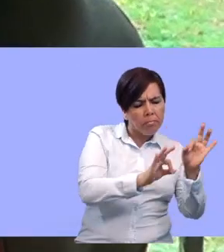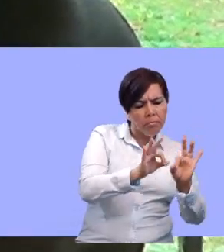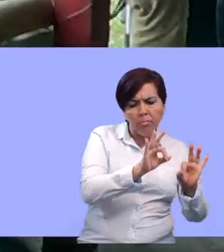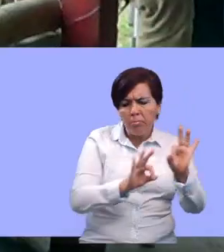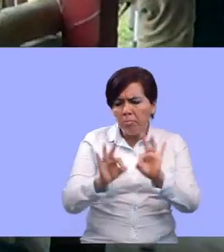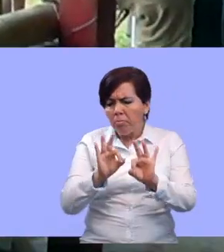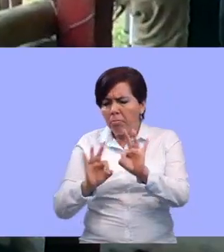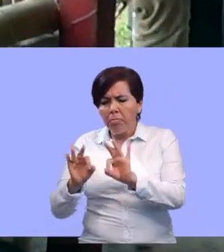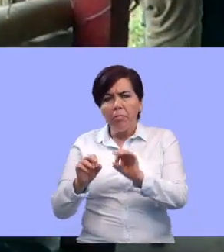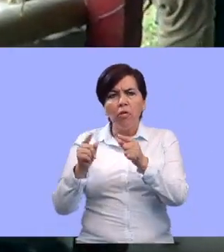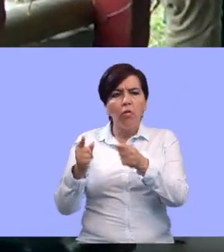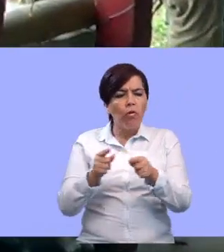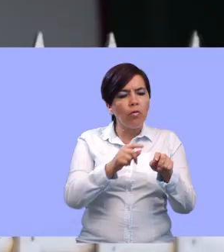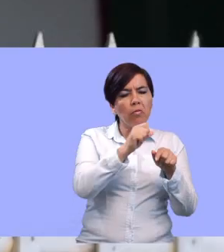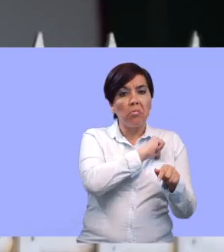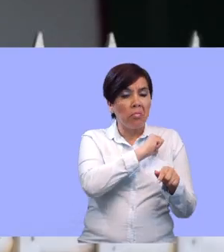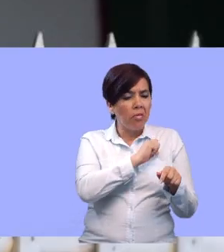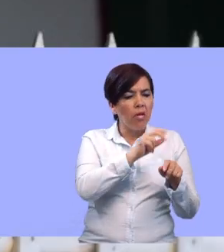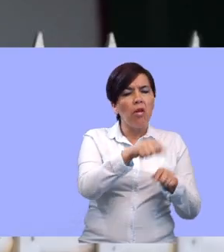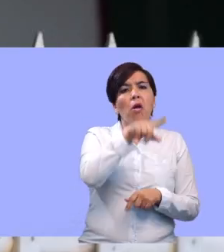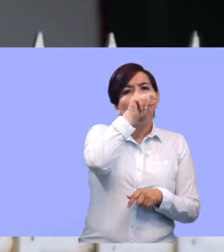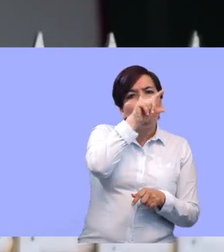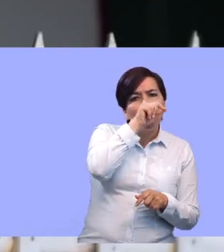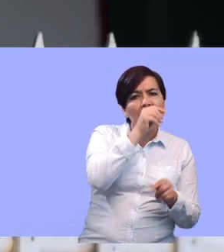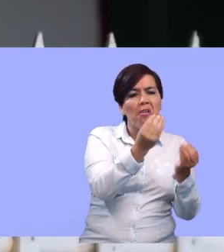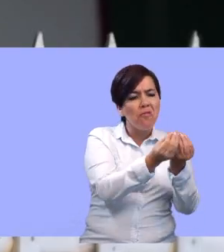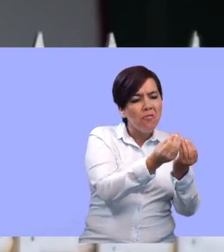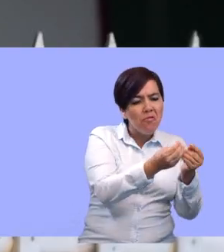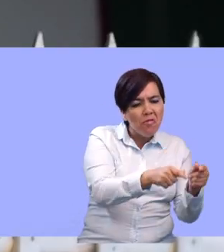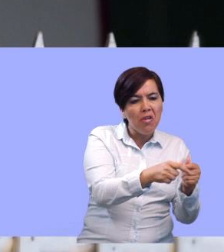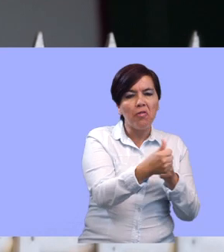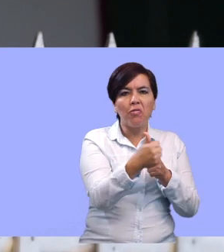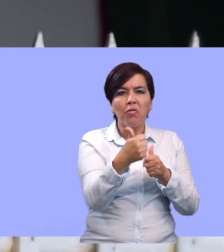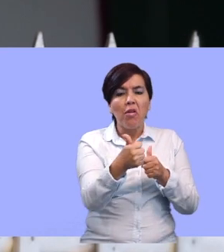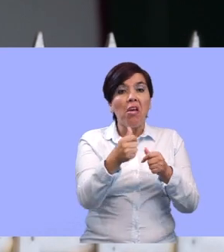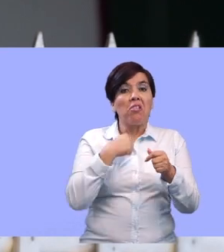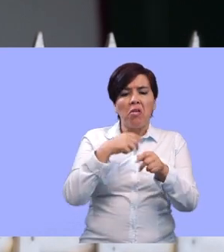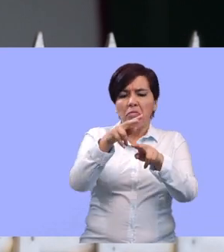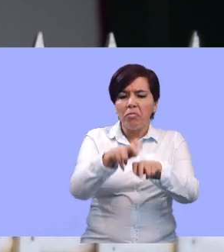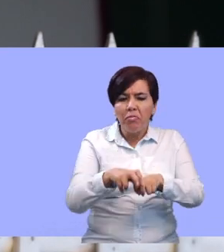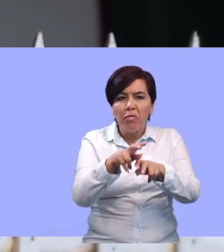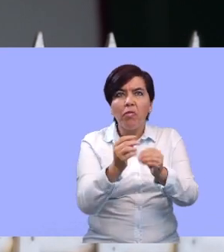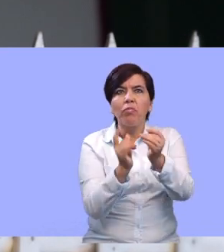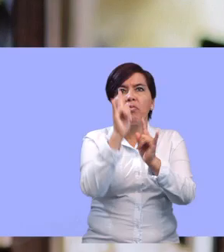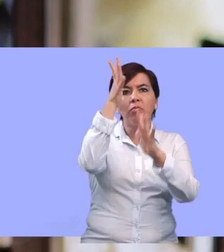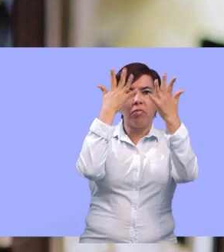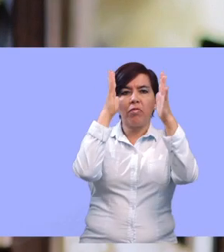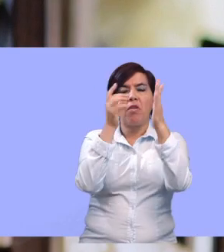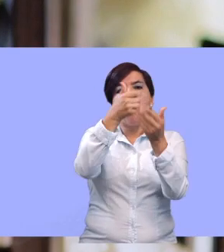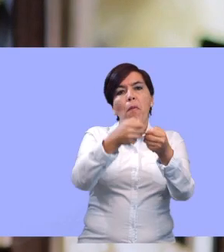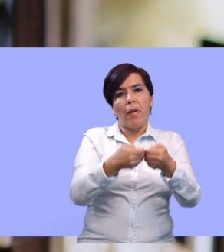seleccionadas. Tengo gallinas ponedoras, tengo un cultivo de plátano.